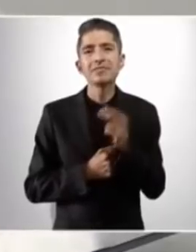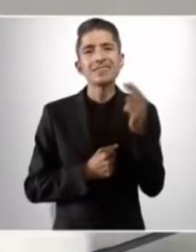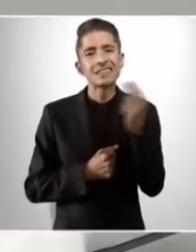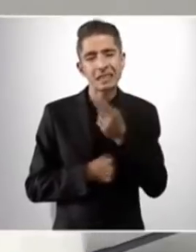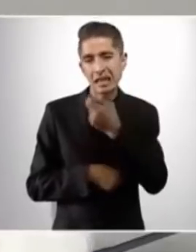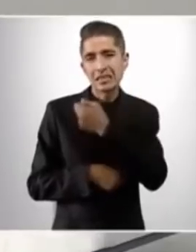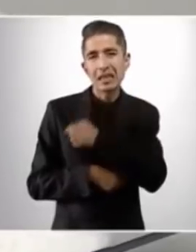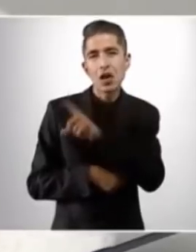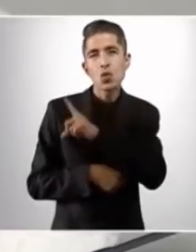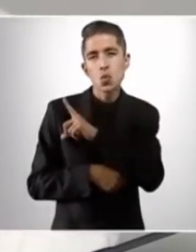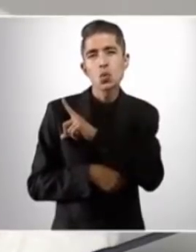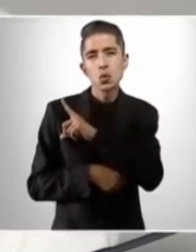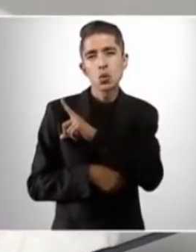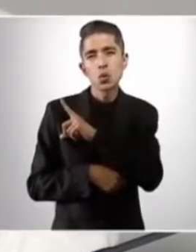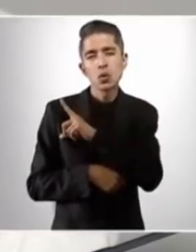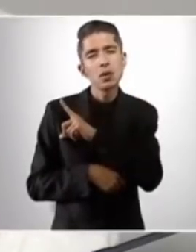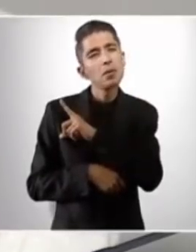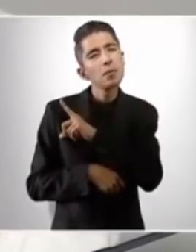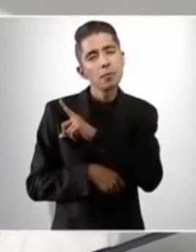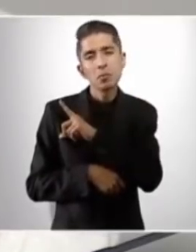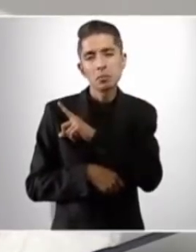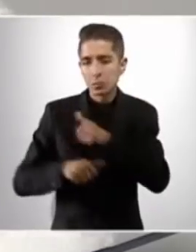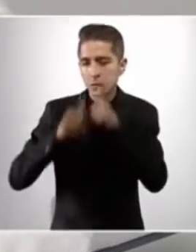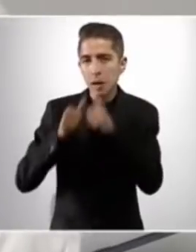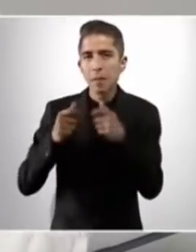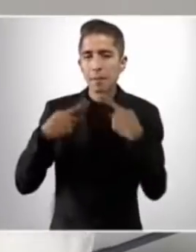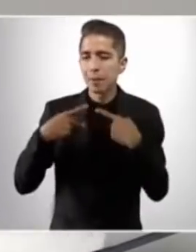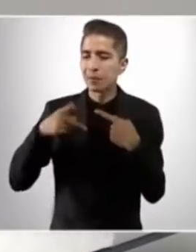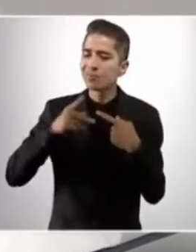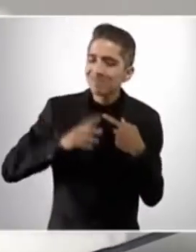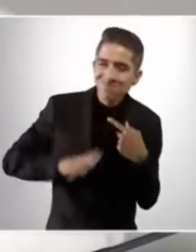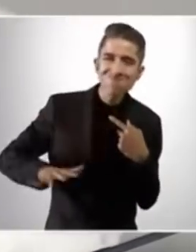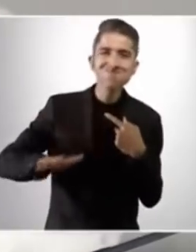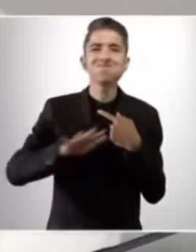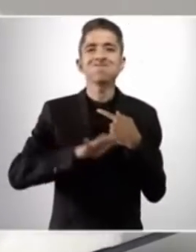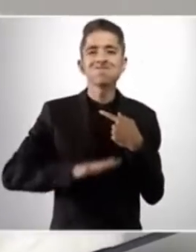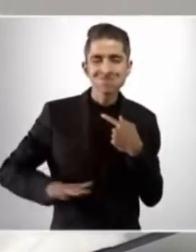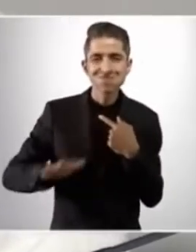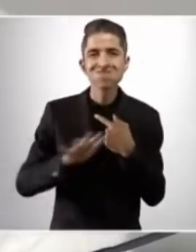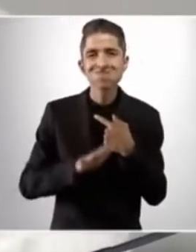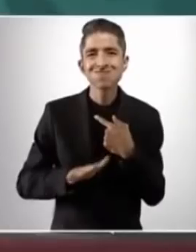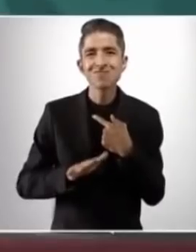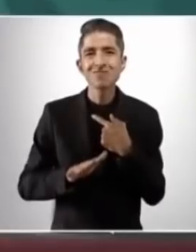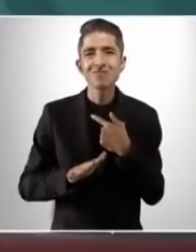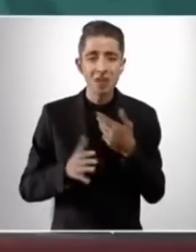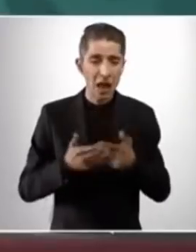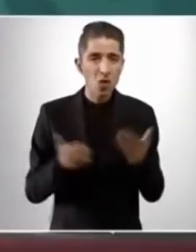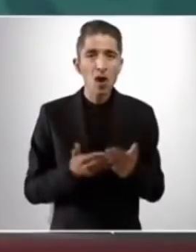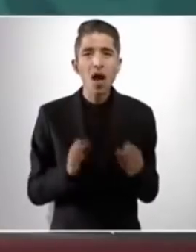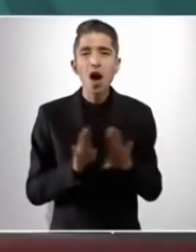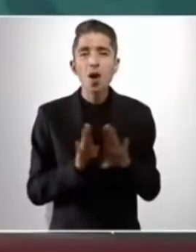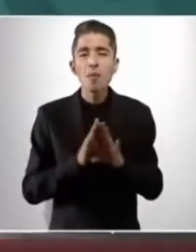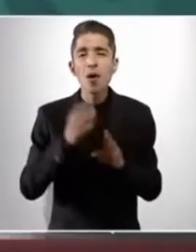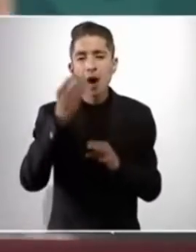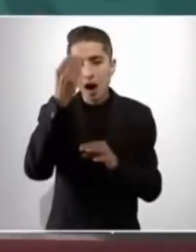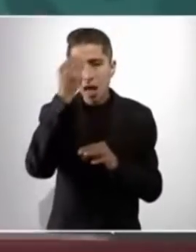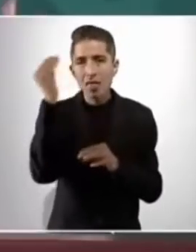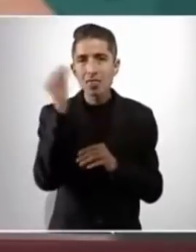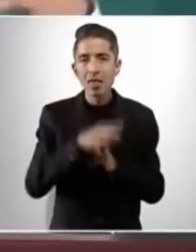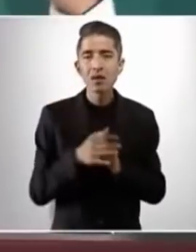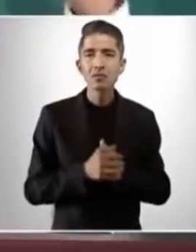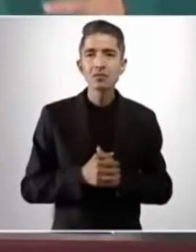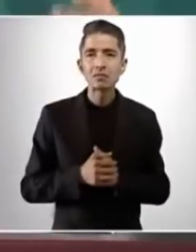de salud pública, que está abandonado. ya